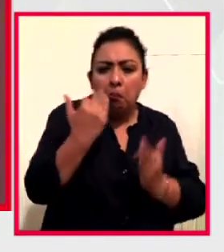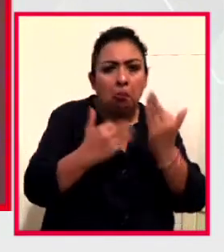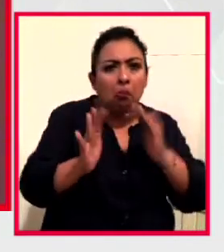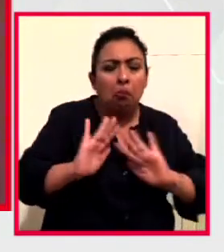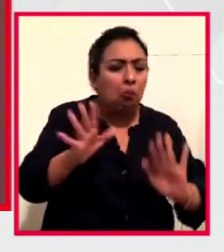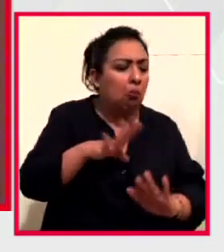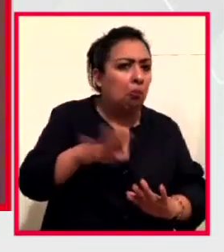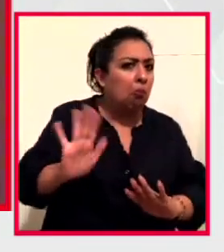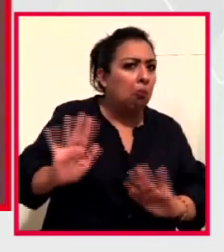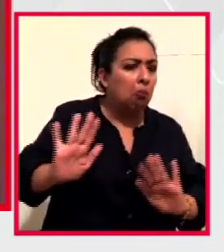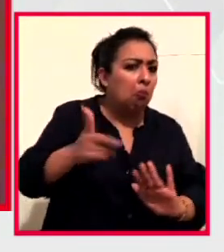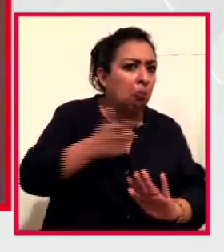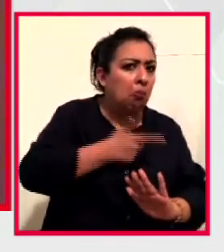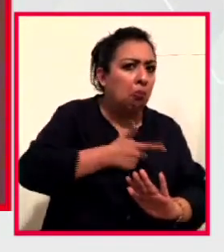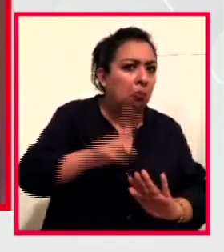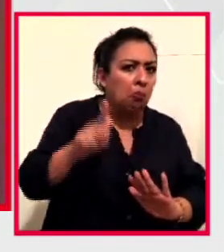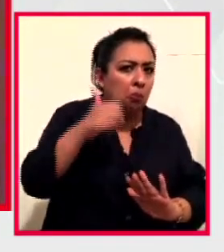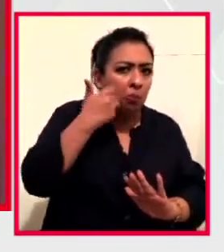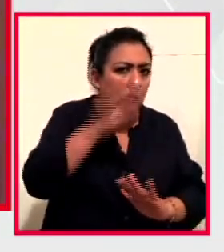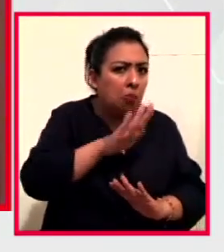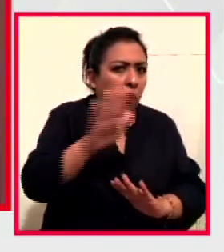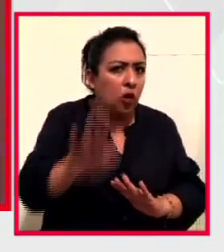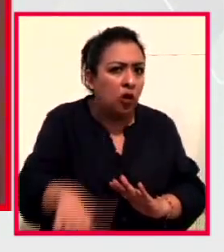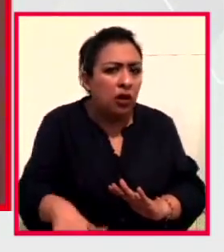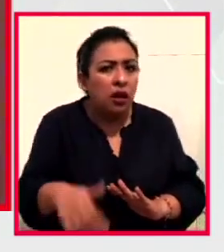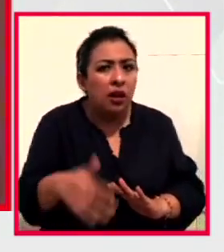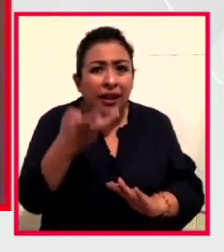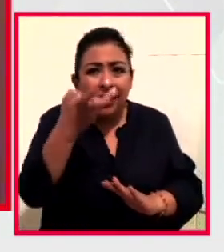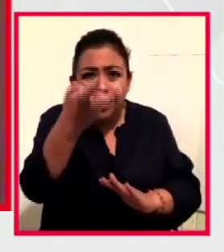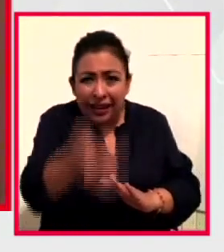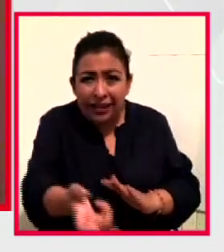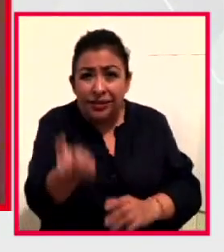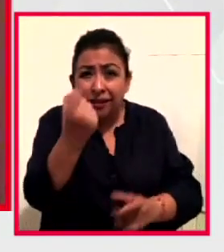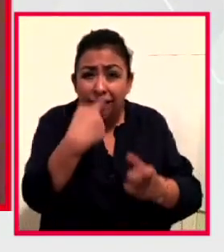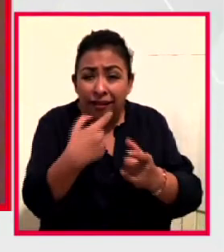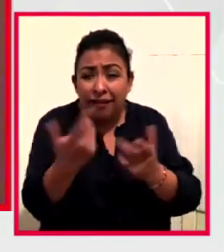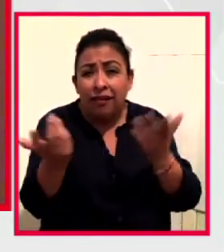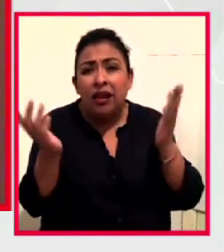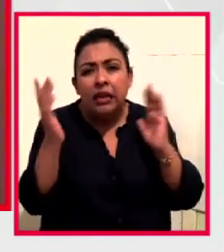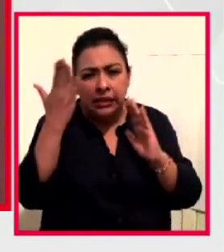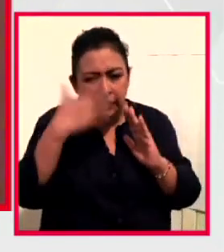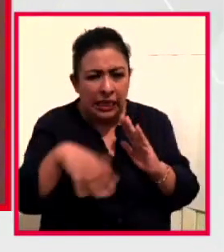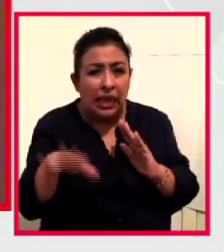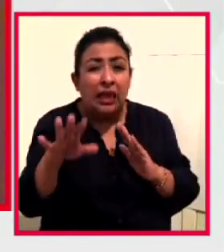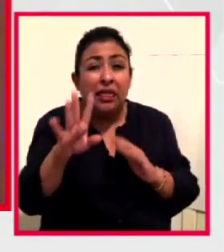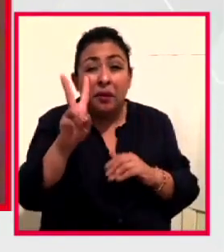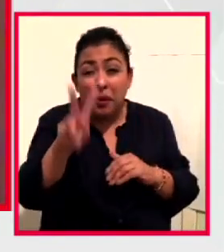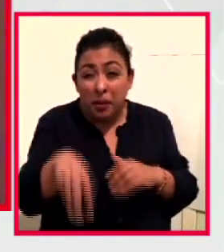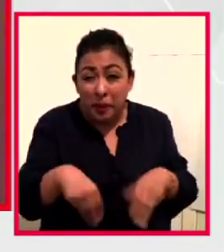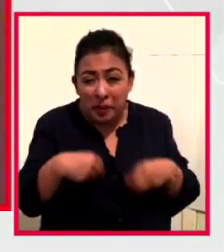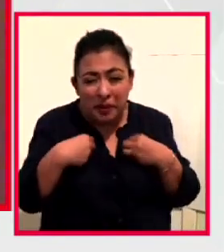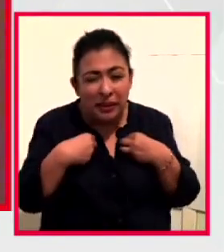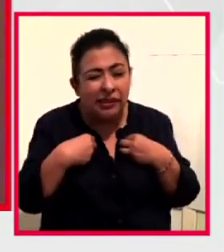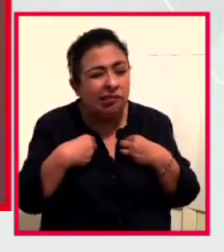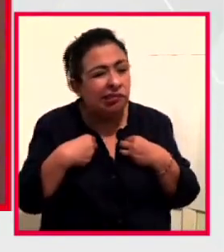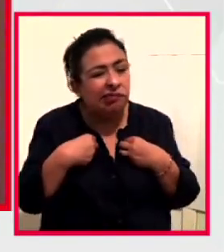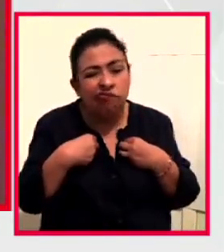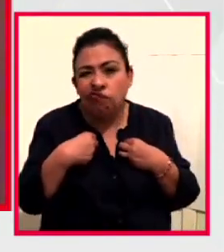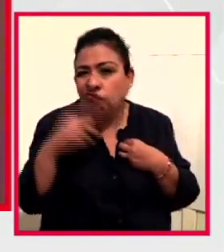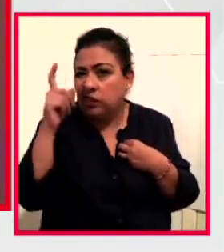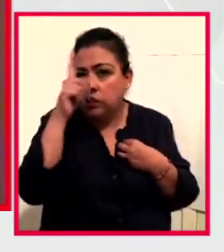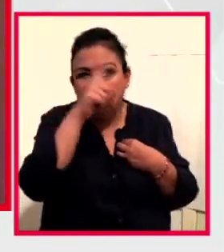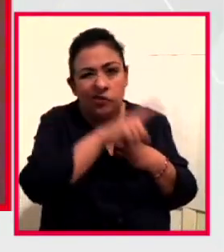Porque no me gustaría morir, como implica morir con ese tratamiento, ya sé que la probabilidad de sobrevivir es muy baja, ¿no?